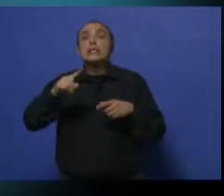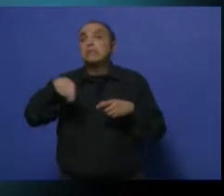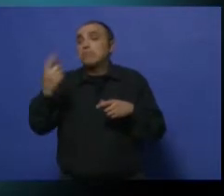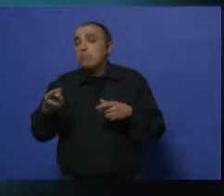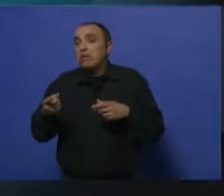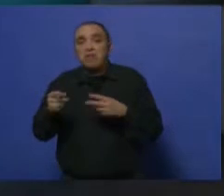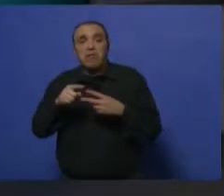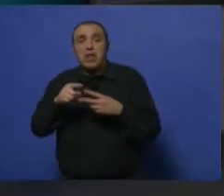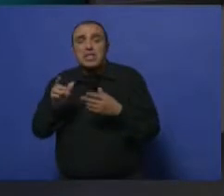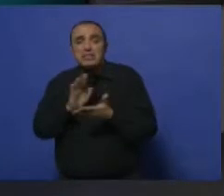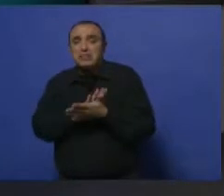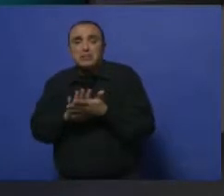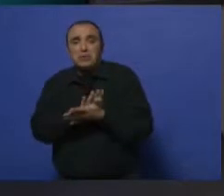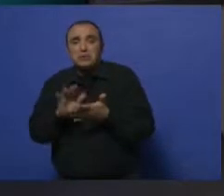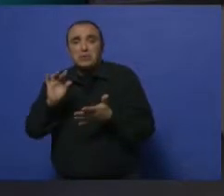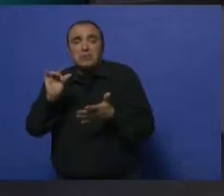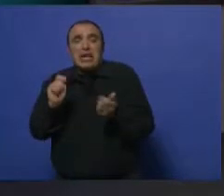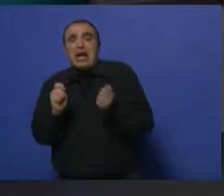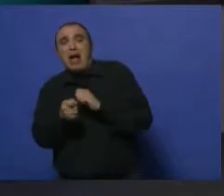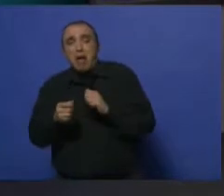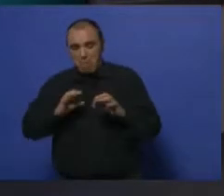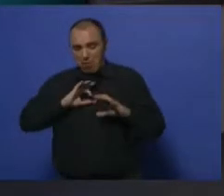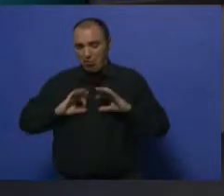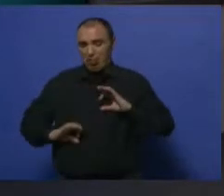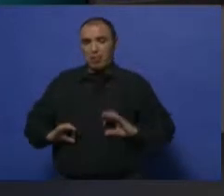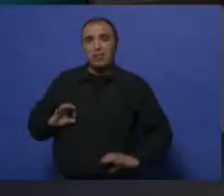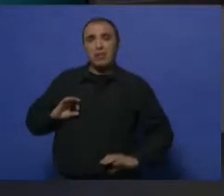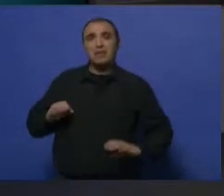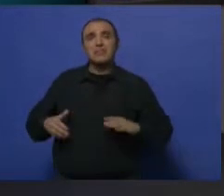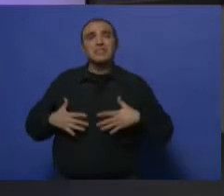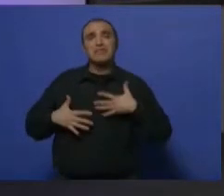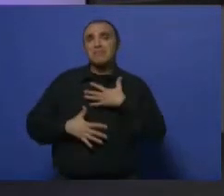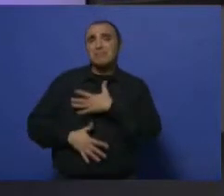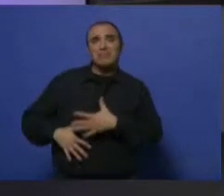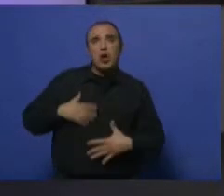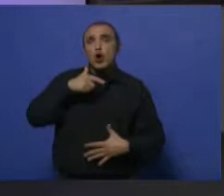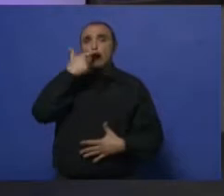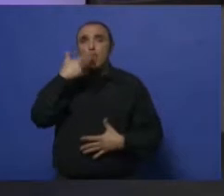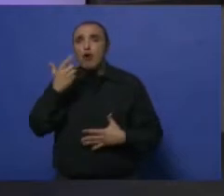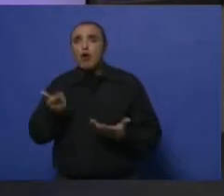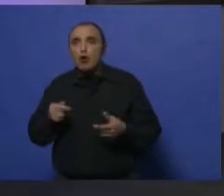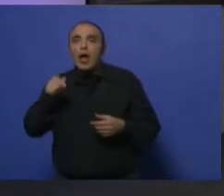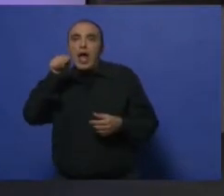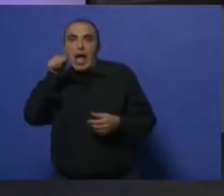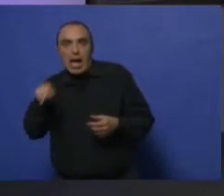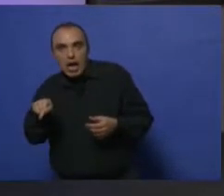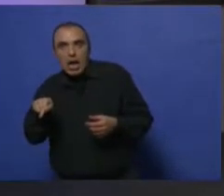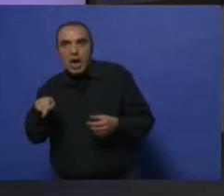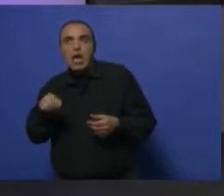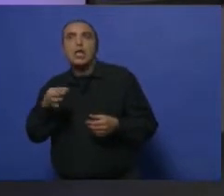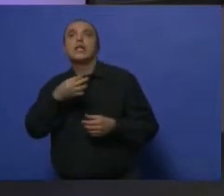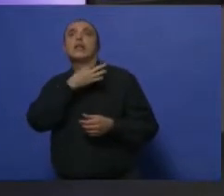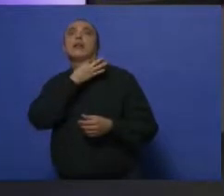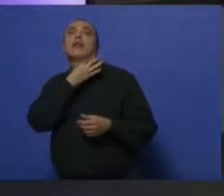un cuadro más sistémico que requiere internación, ahí habitualmente sí hacemos un hisopado. Hoy la sociedad de pediatría está